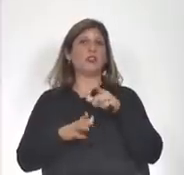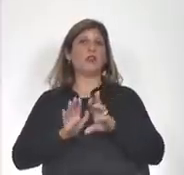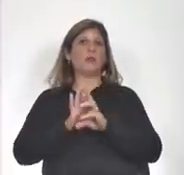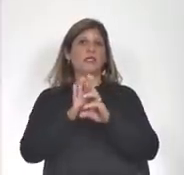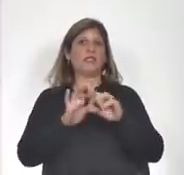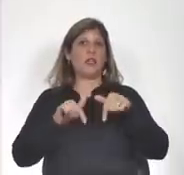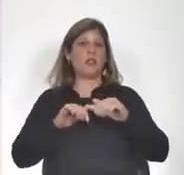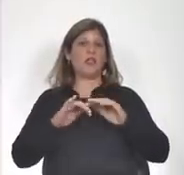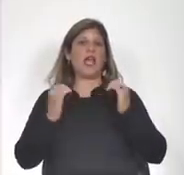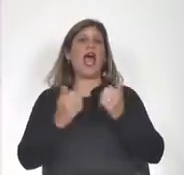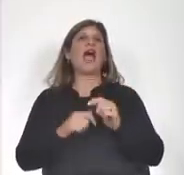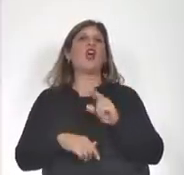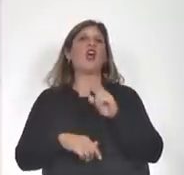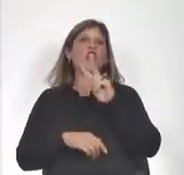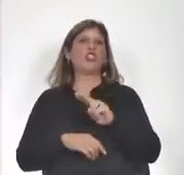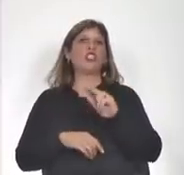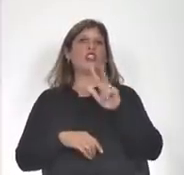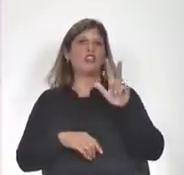los 230 días.